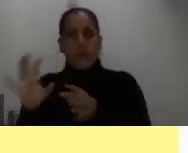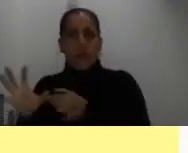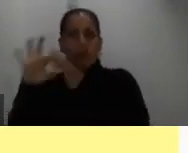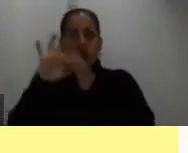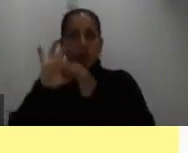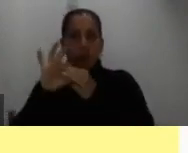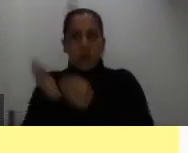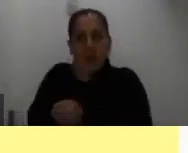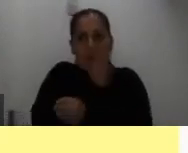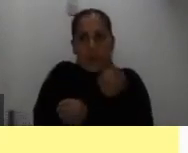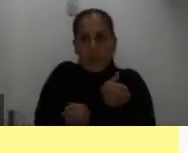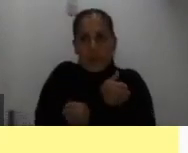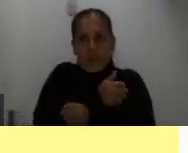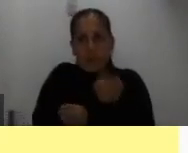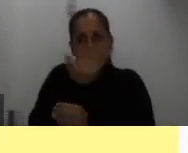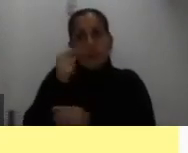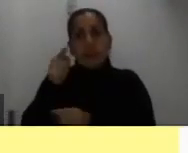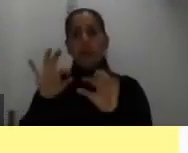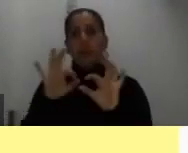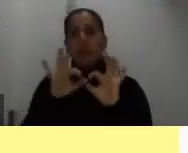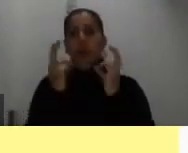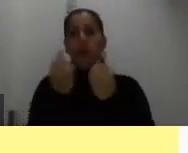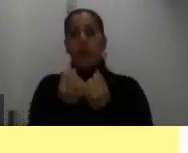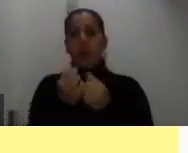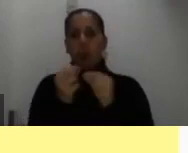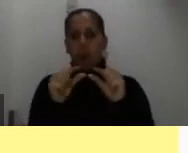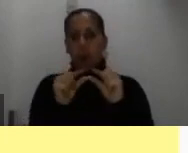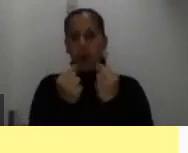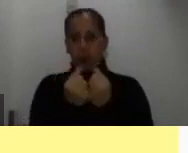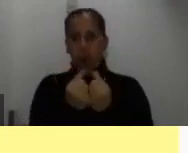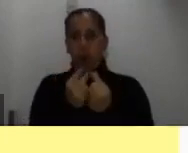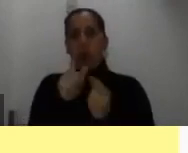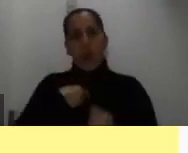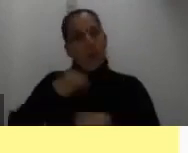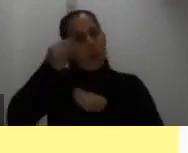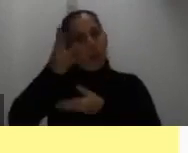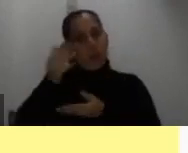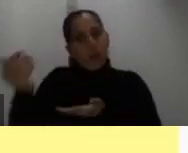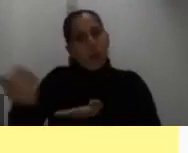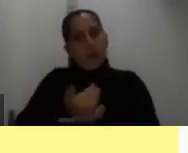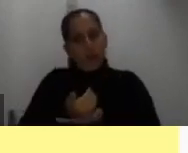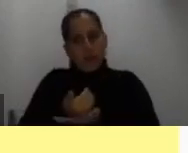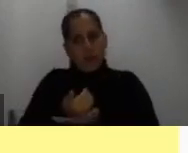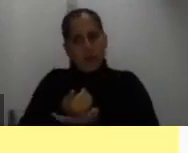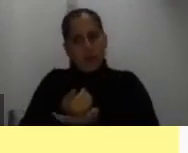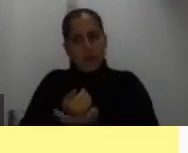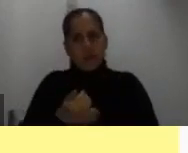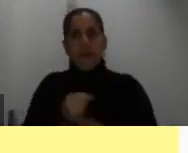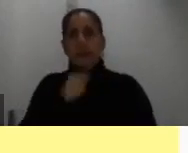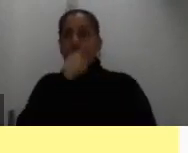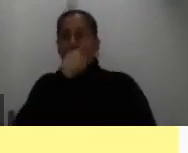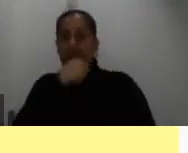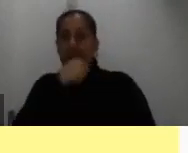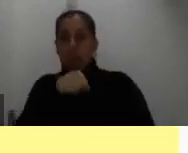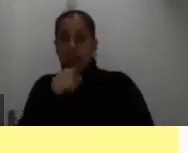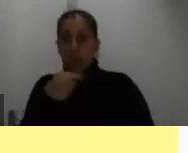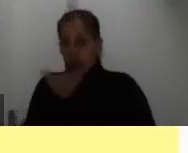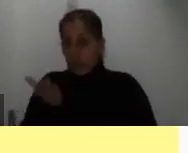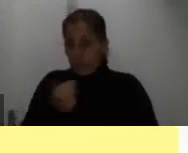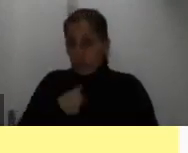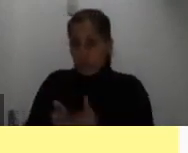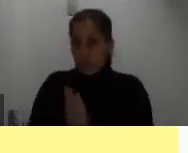que si bien es el grupo familiar tiene información de ingresos. Aquí nosotros vamos a pedirles información